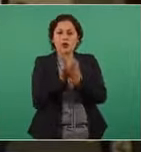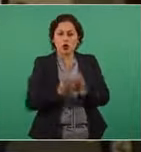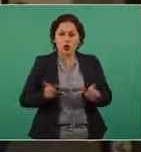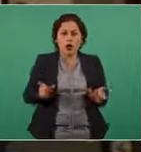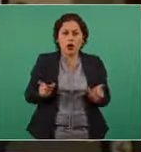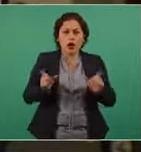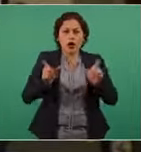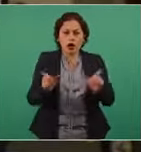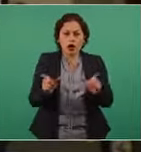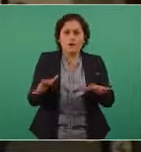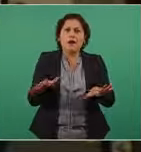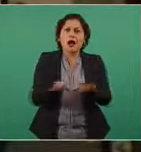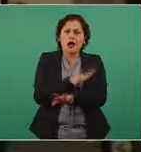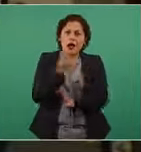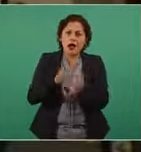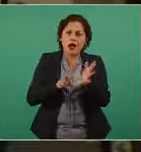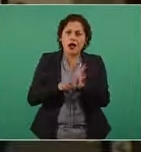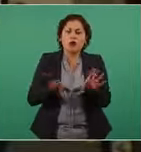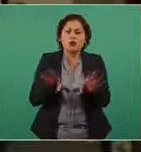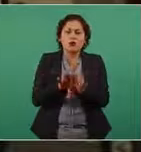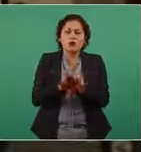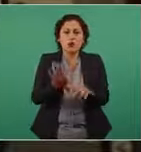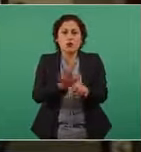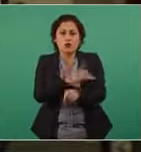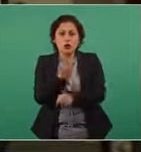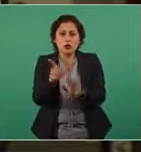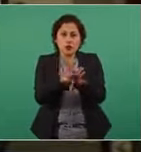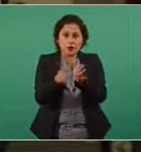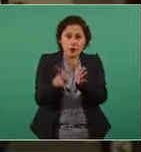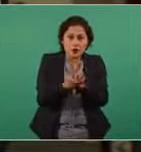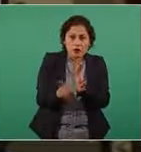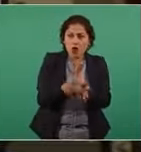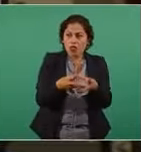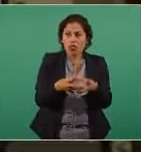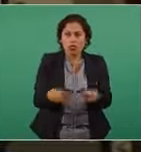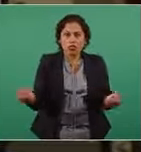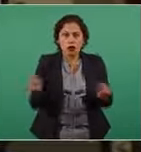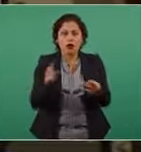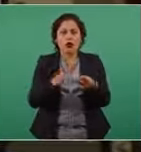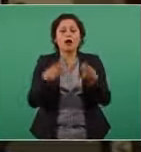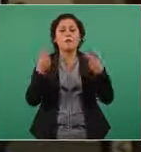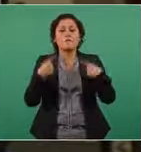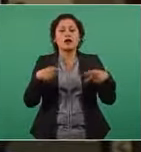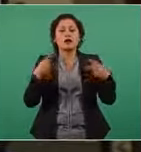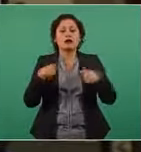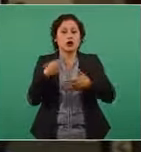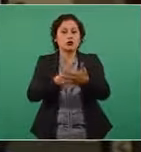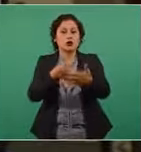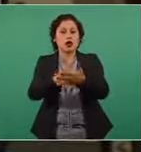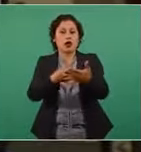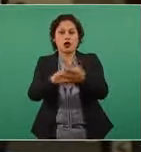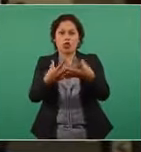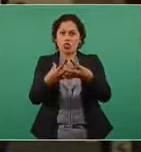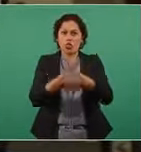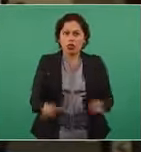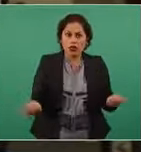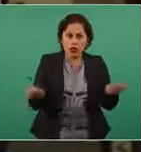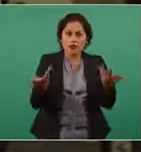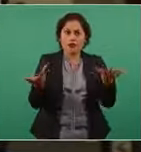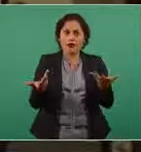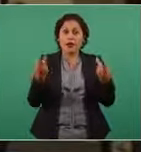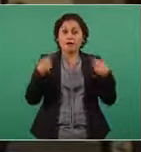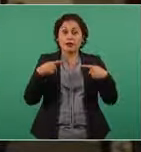desapareciendo periodistas están desapareciendo activistas sociales están desapareciendo a luchadores de derechos